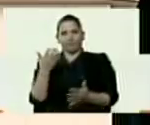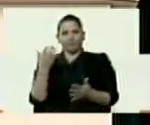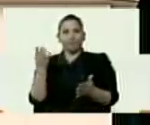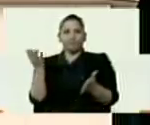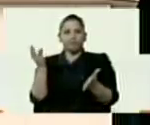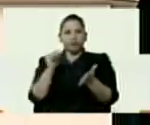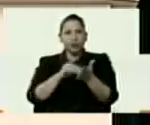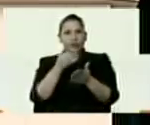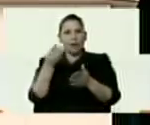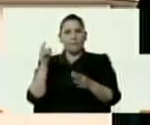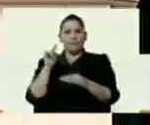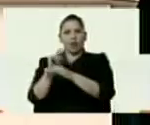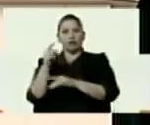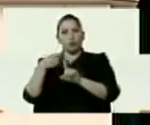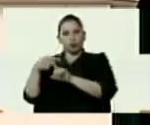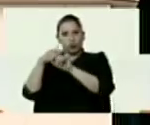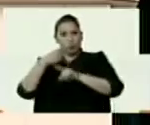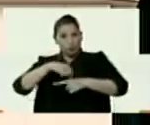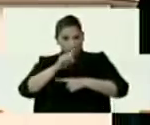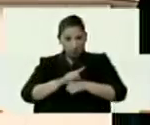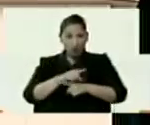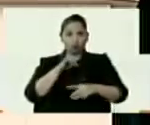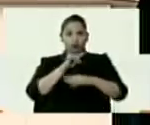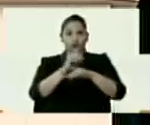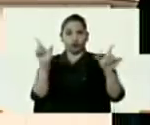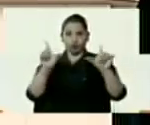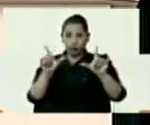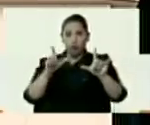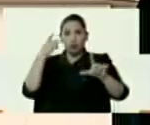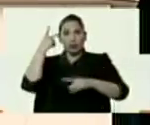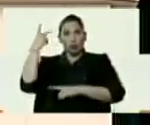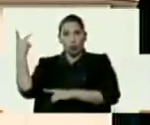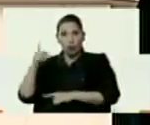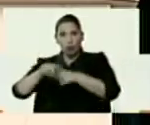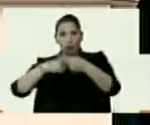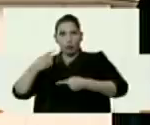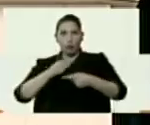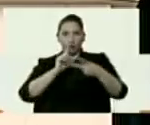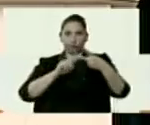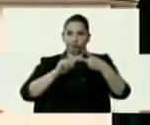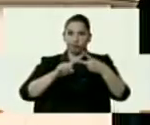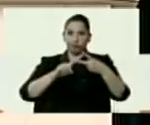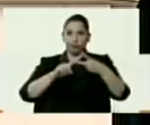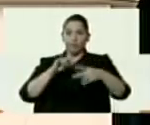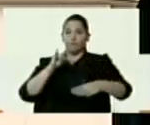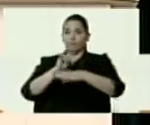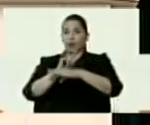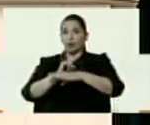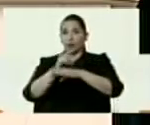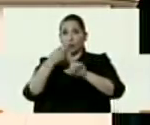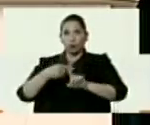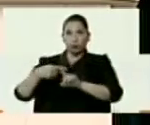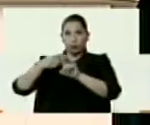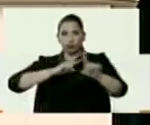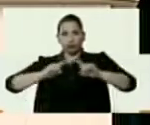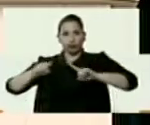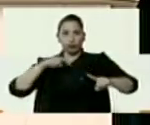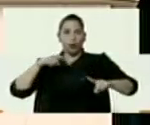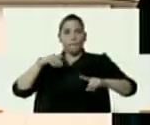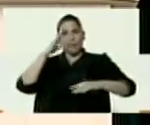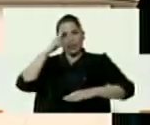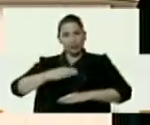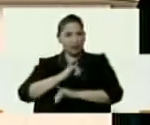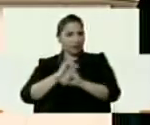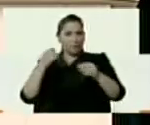instalación de un falso positivo. Primero un falso positivo mediático y psicológico y luego un falso positivo de acción militar que están